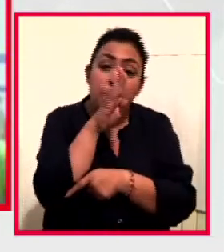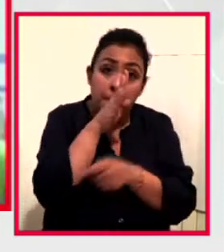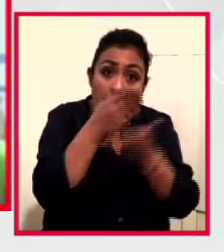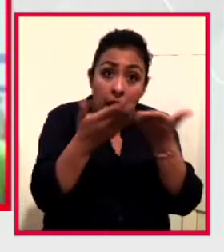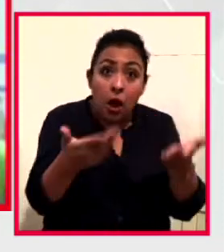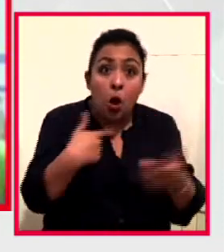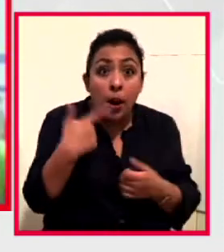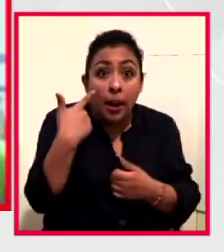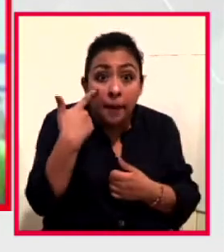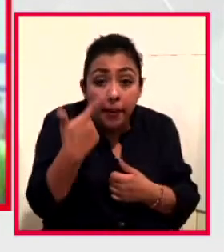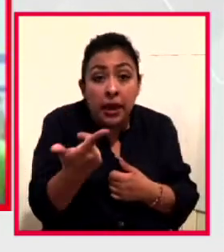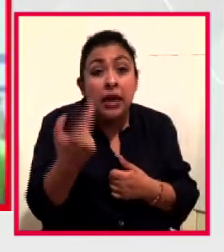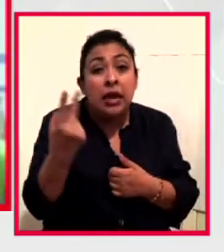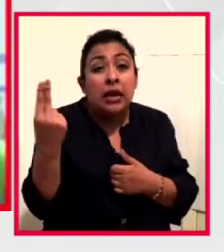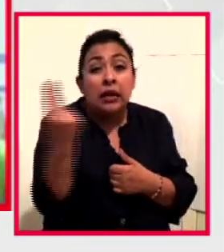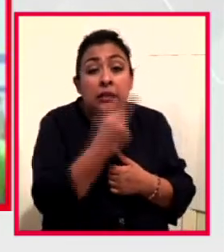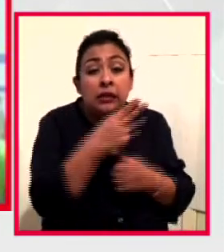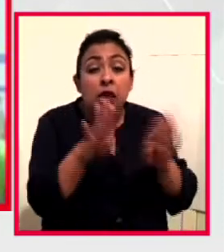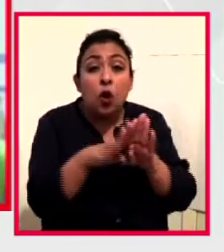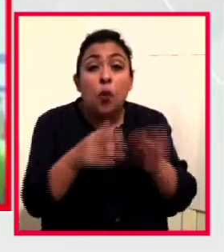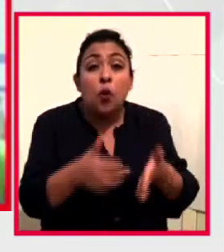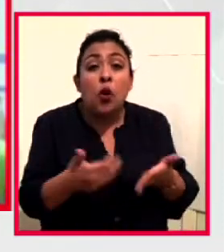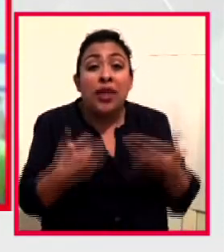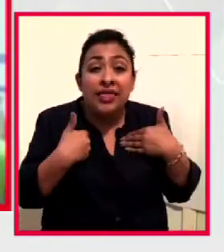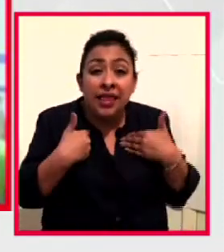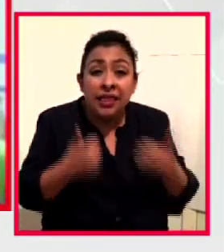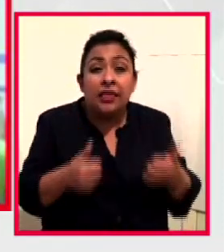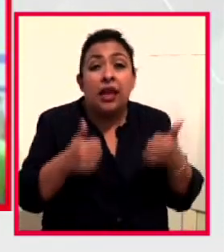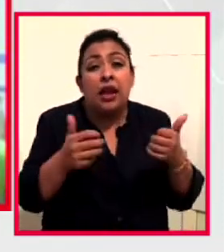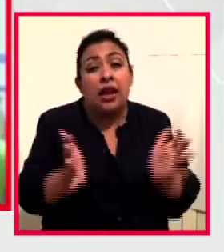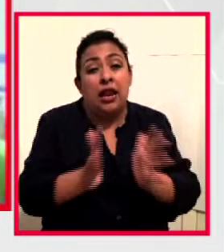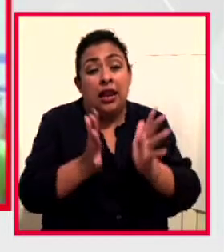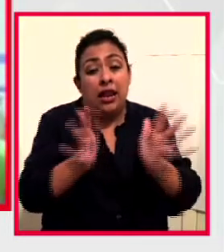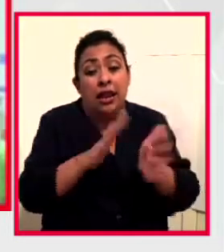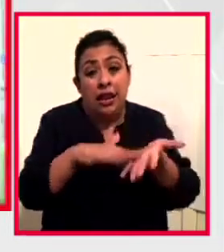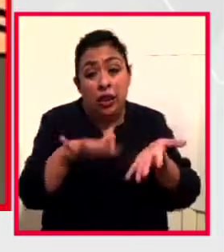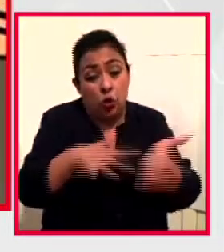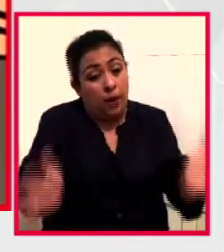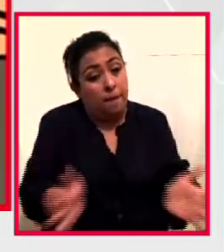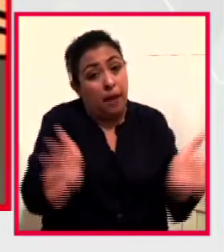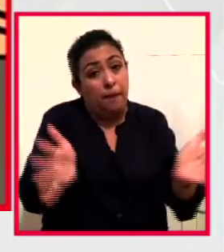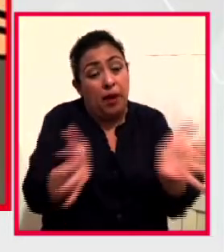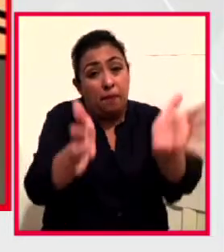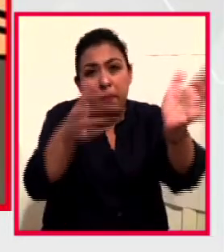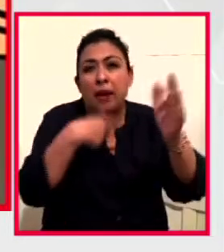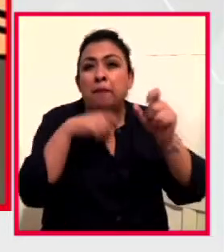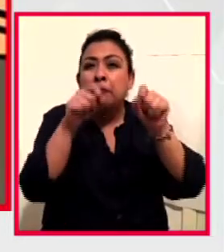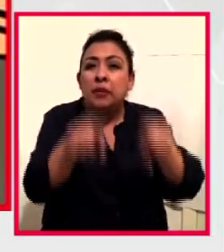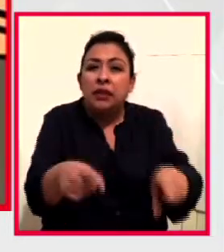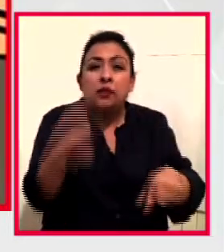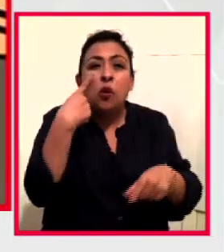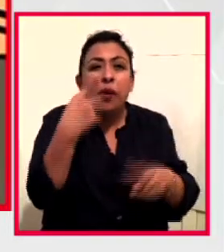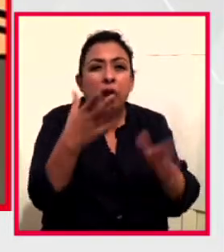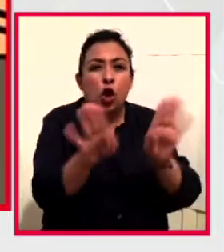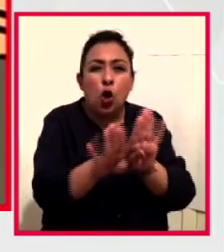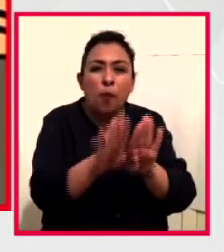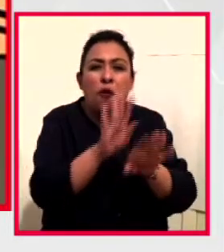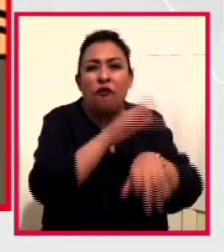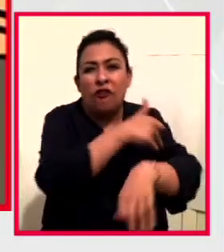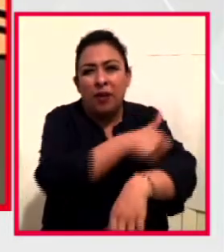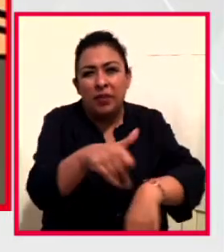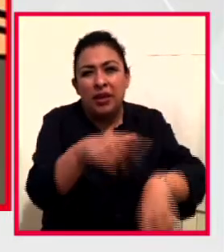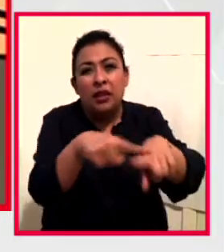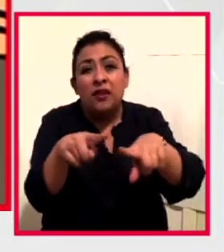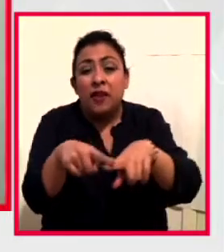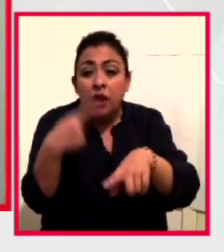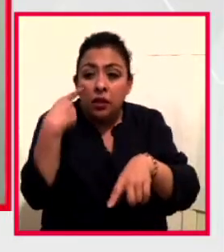esta necesidad de entenderse como promotores de lectura a sí mismos y ha sido muy interesante encontrar cómo muchas familias han encontrado en la pandemia